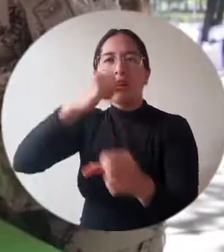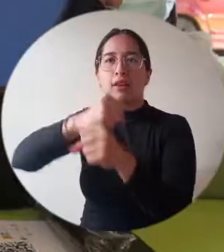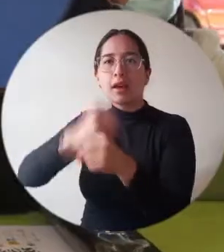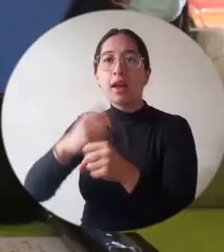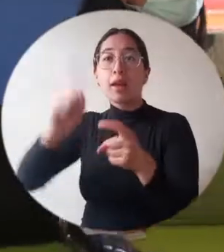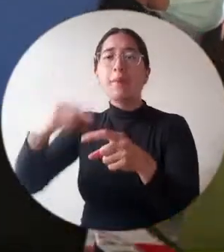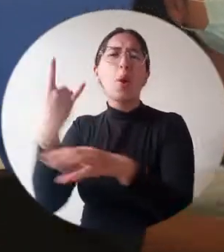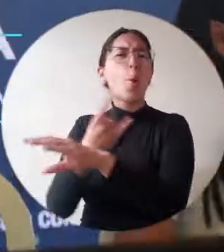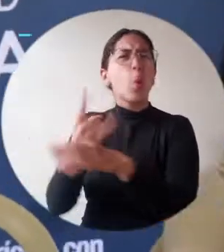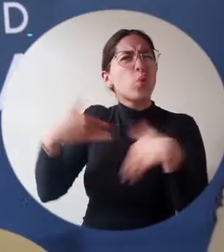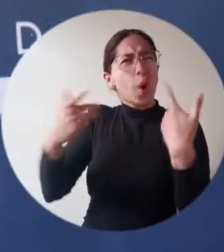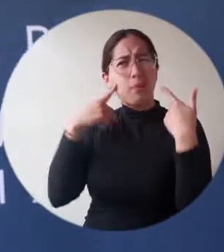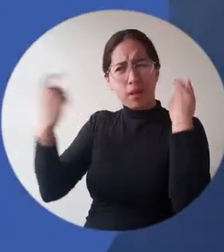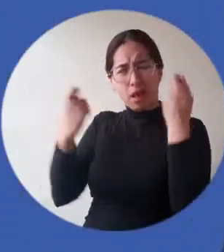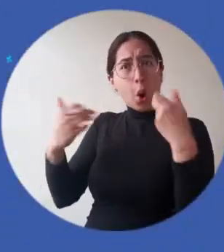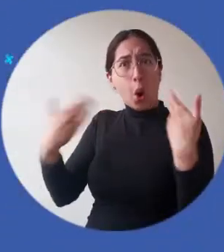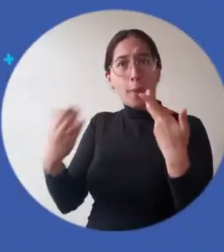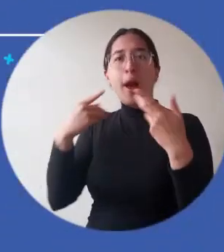pedagógicas.